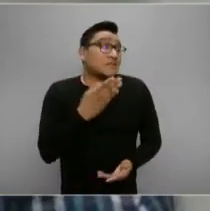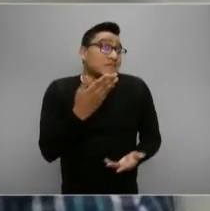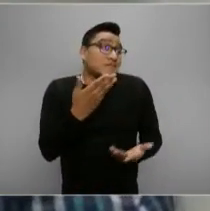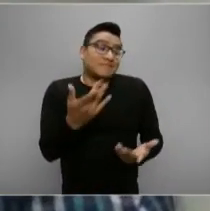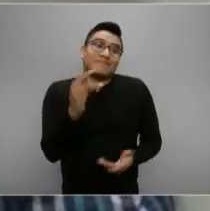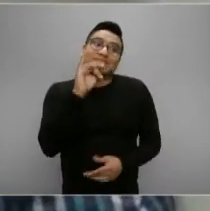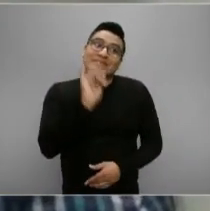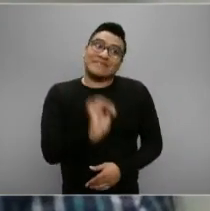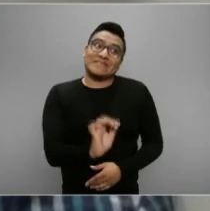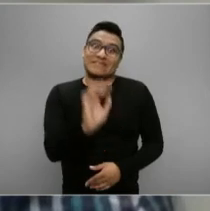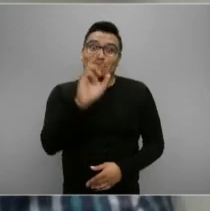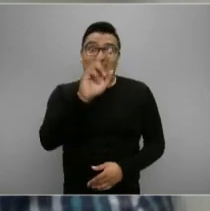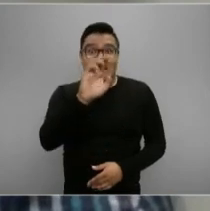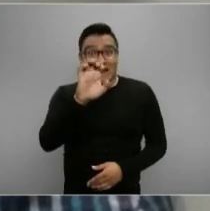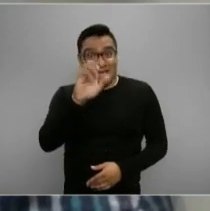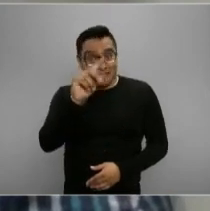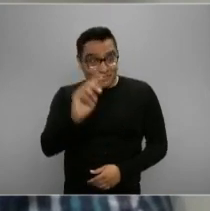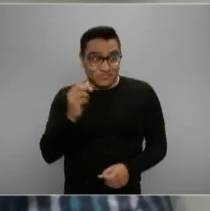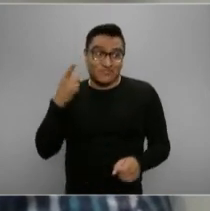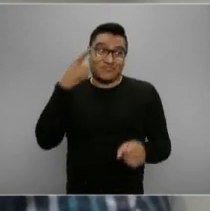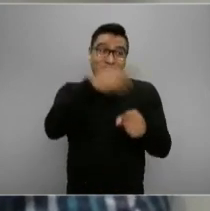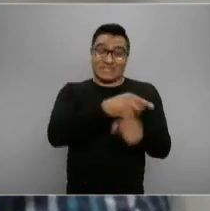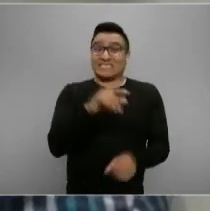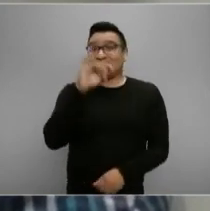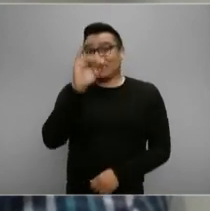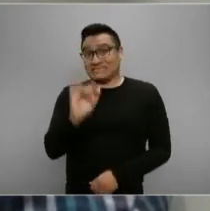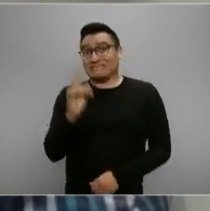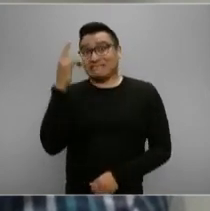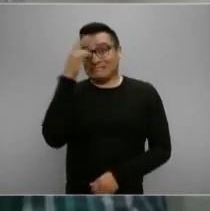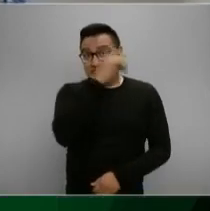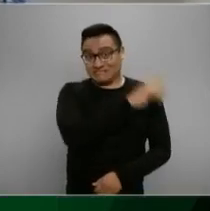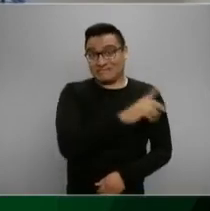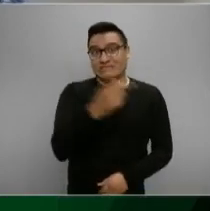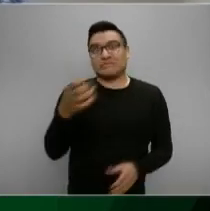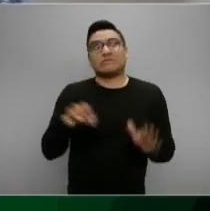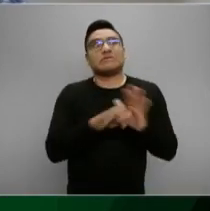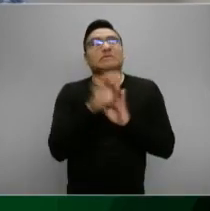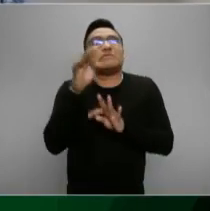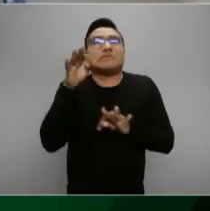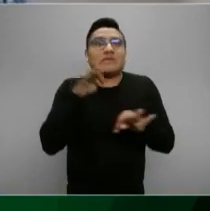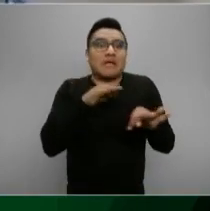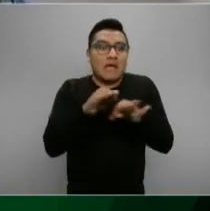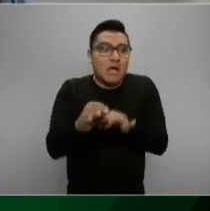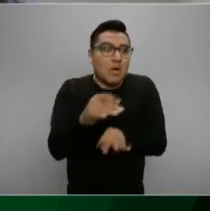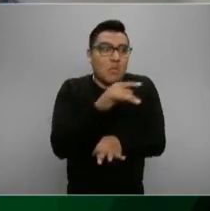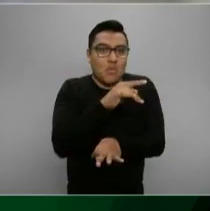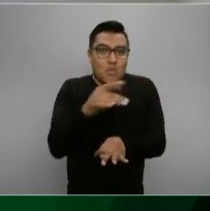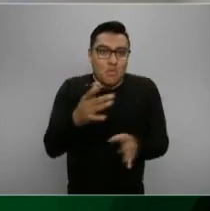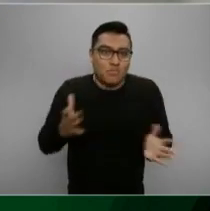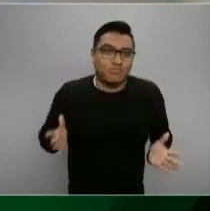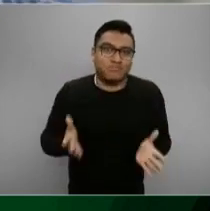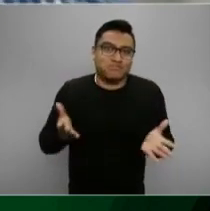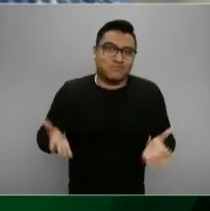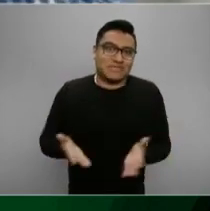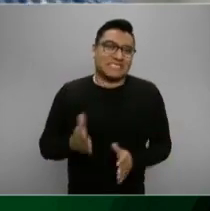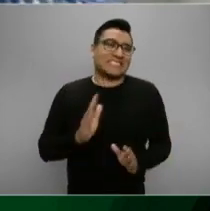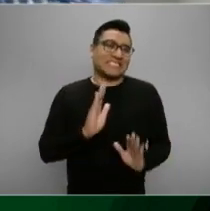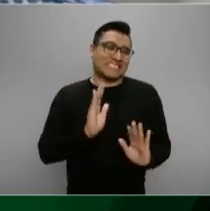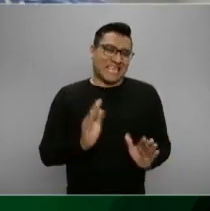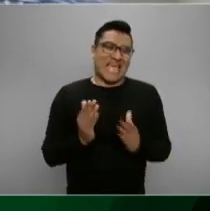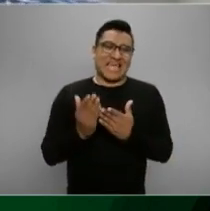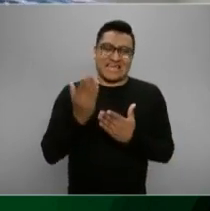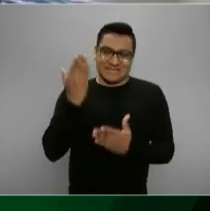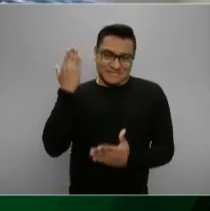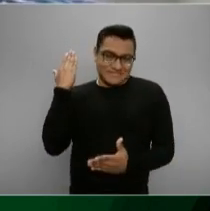también un reto para el gobierno federal echar a andar el empleo después de que... Bueno, era un reto ya al